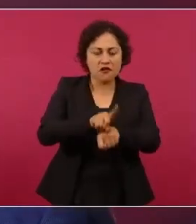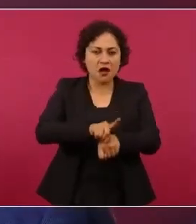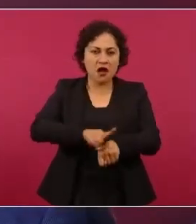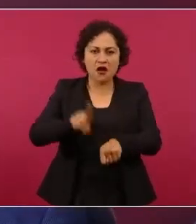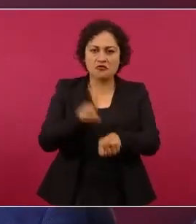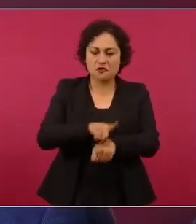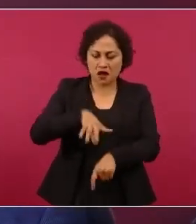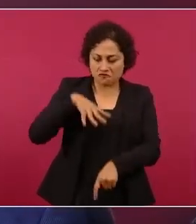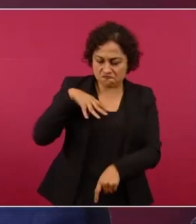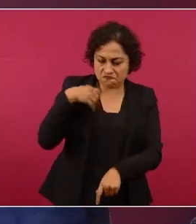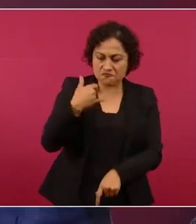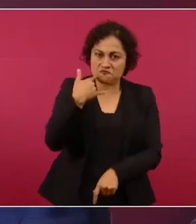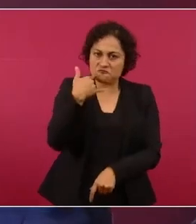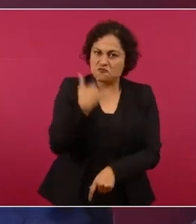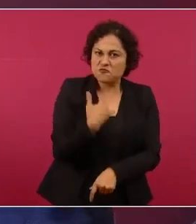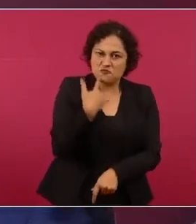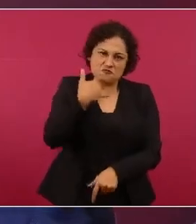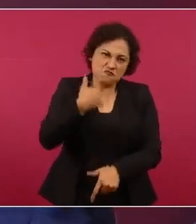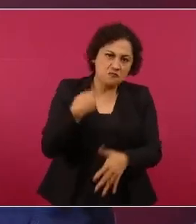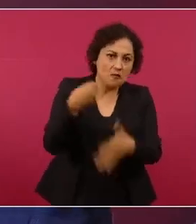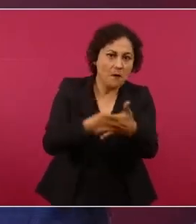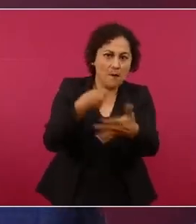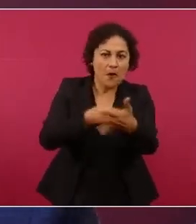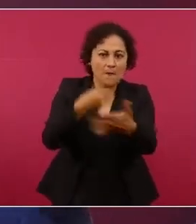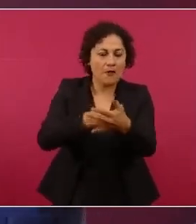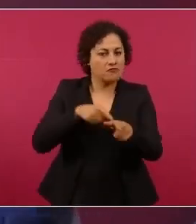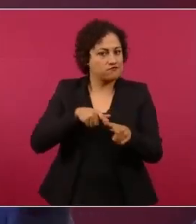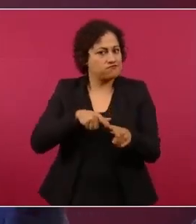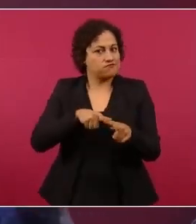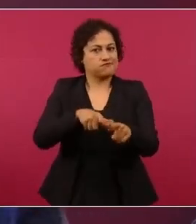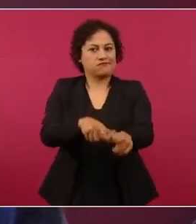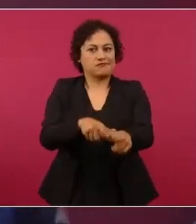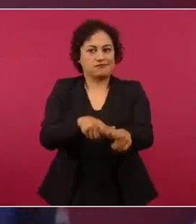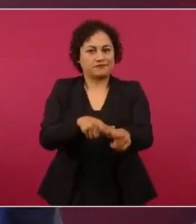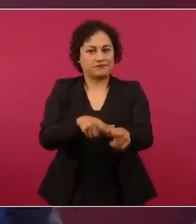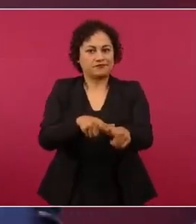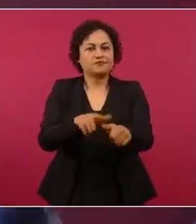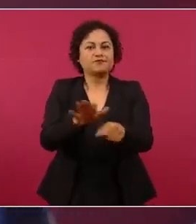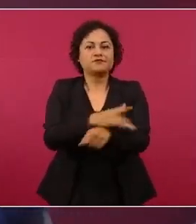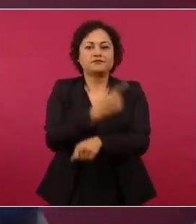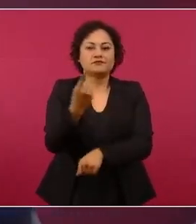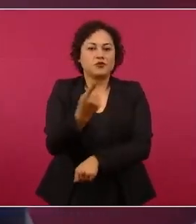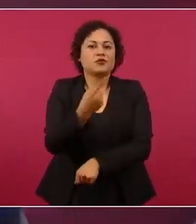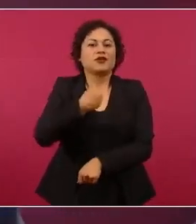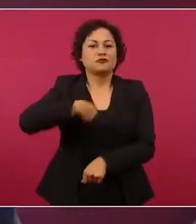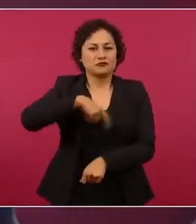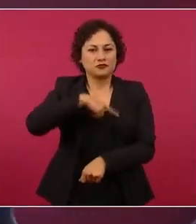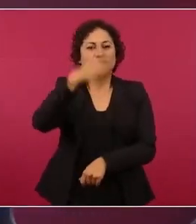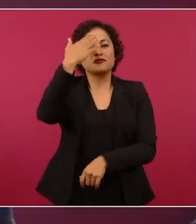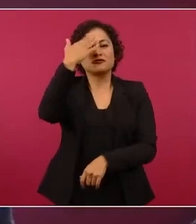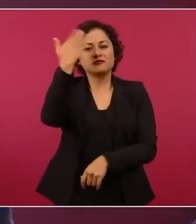porque nada ha dañado más a México